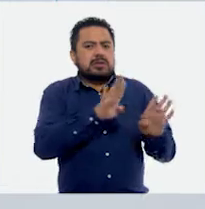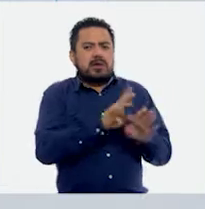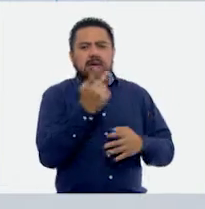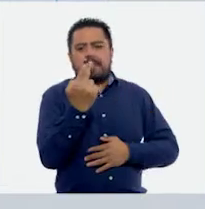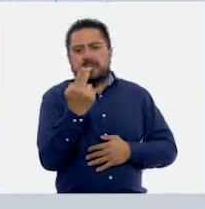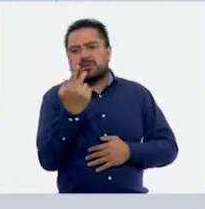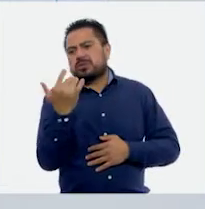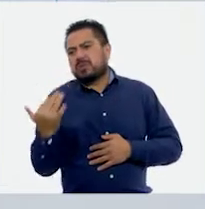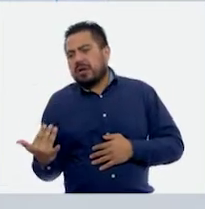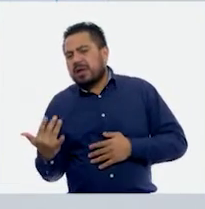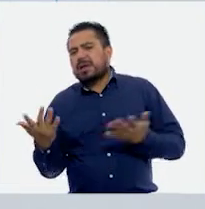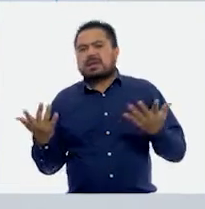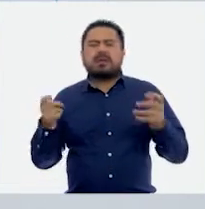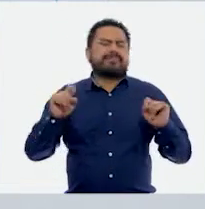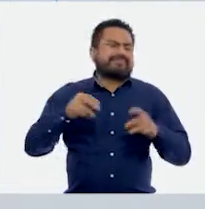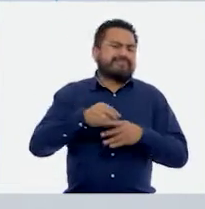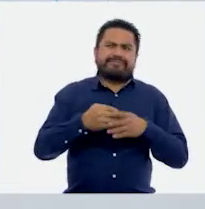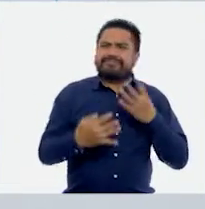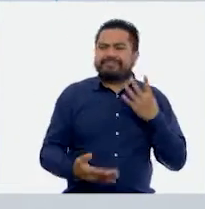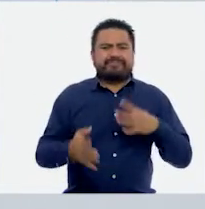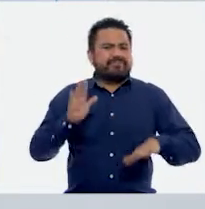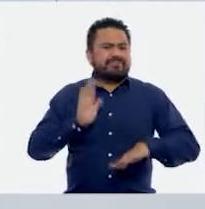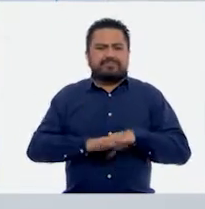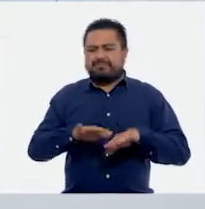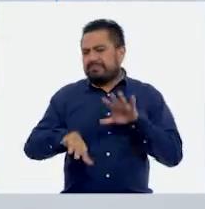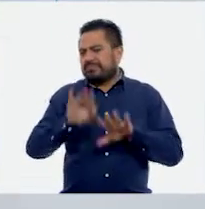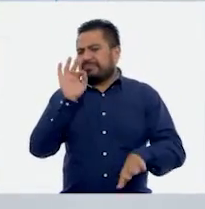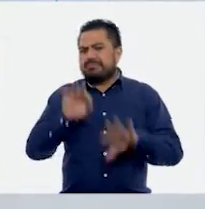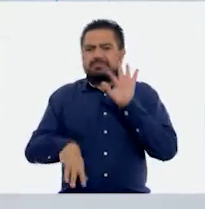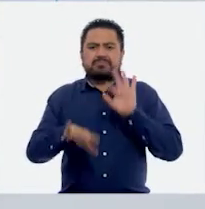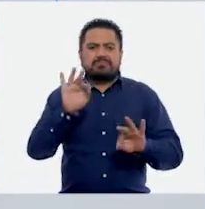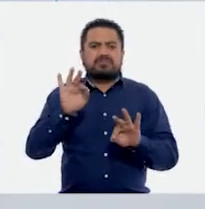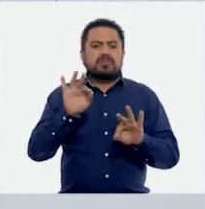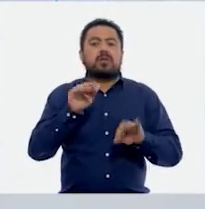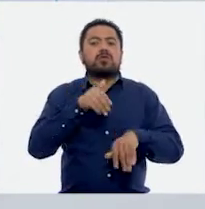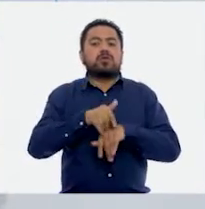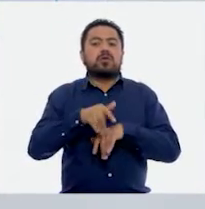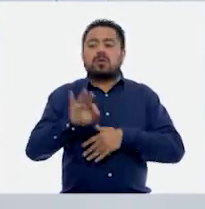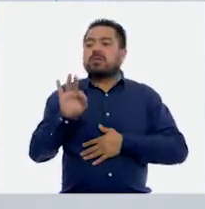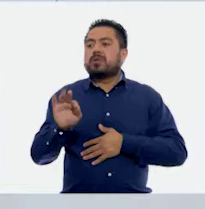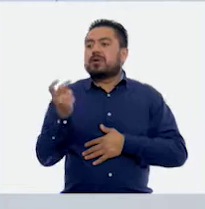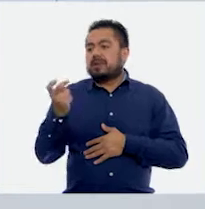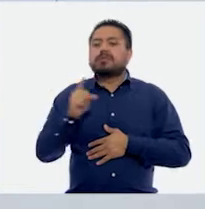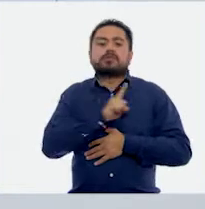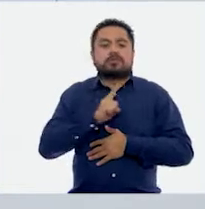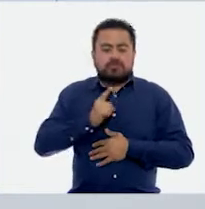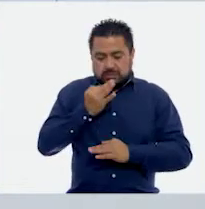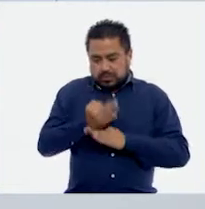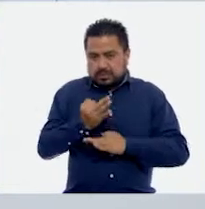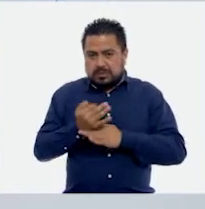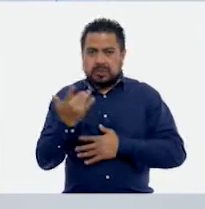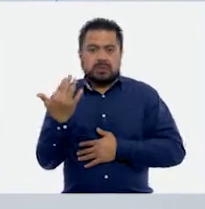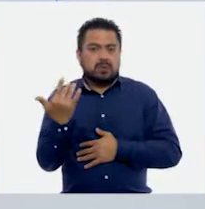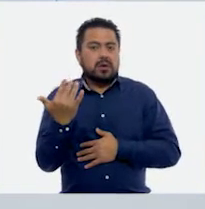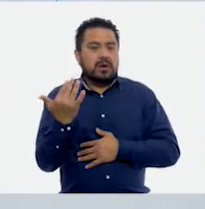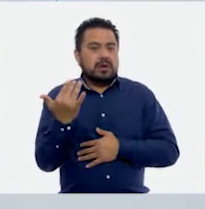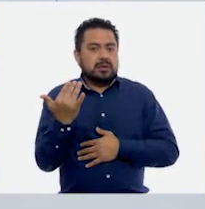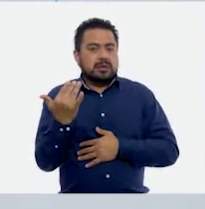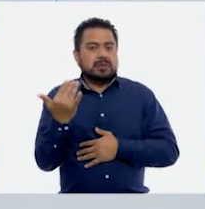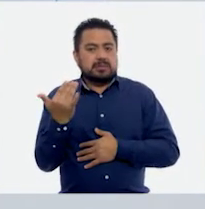cincuentavos. En fin, hay muchas opciones. Y el número decimal, aquí sí, tendríamos 50